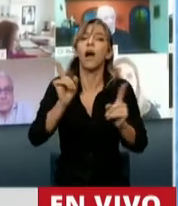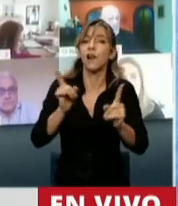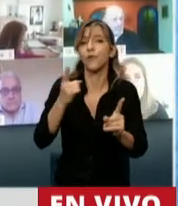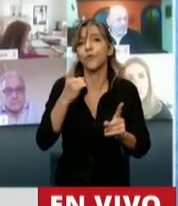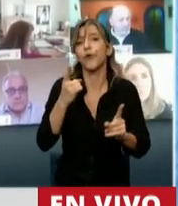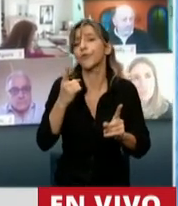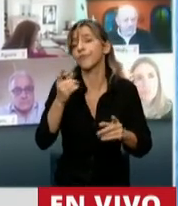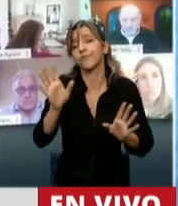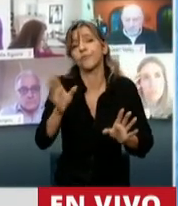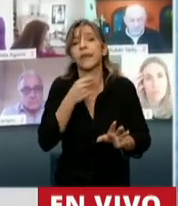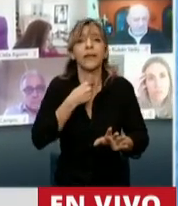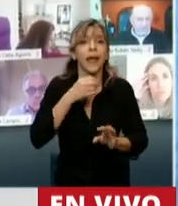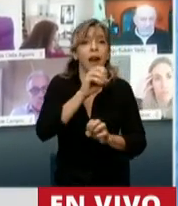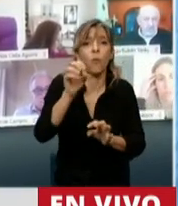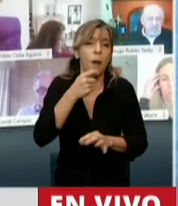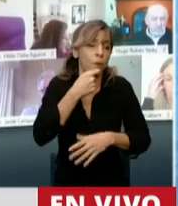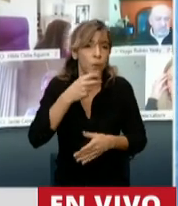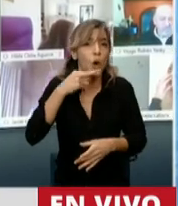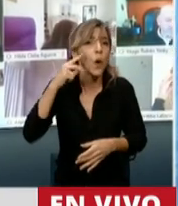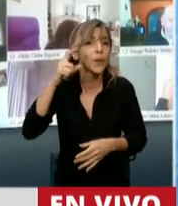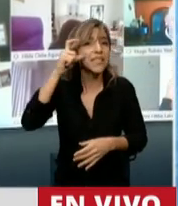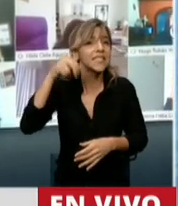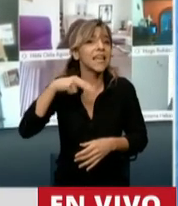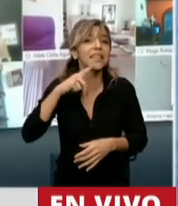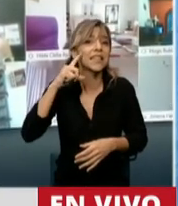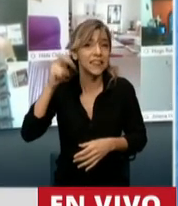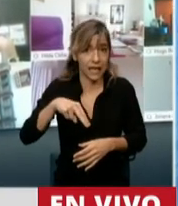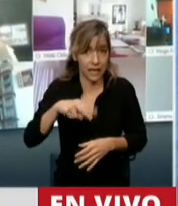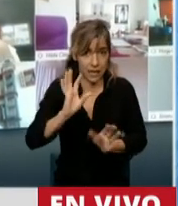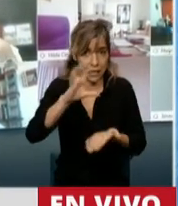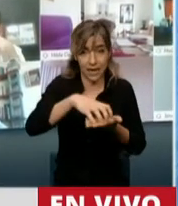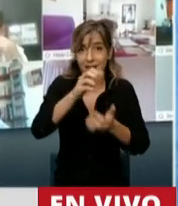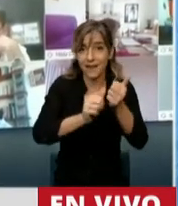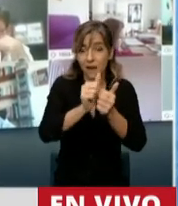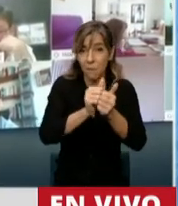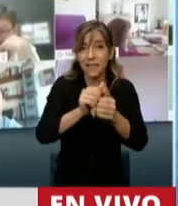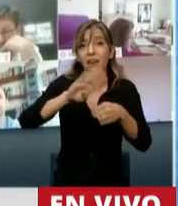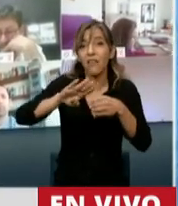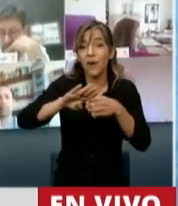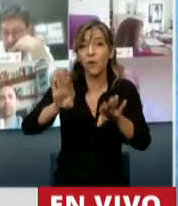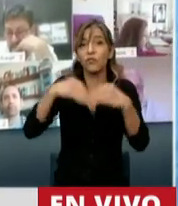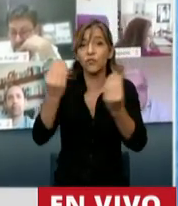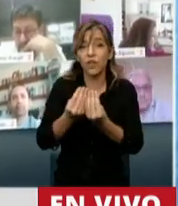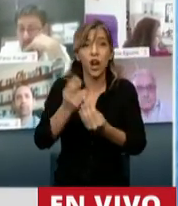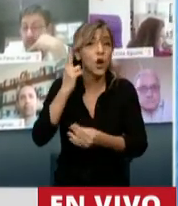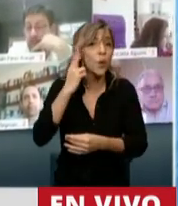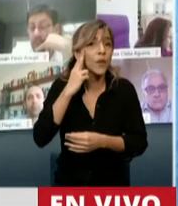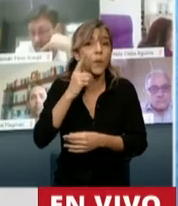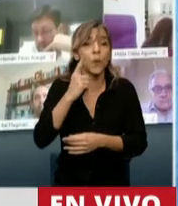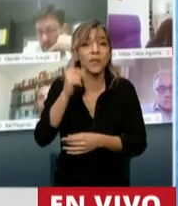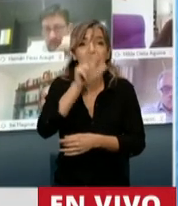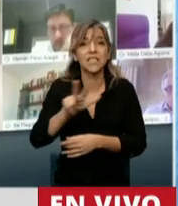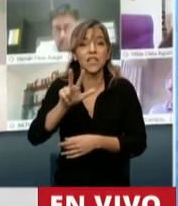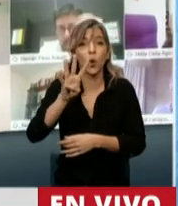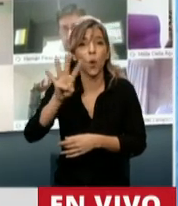en el caso de Vicentín, donde esa empresa le debe a sus acreedores 99.345